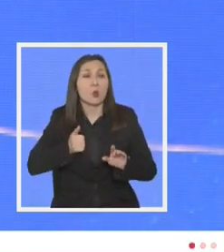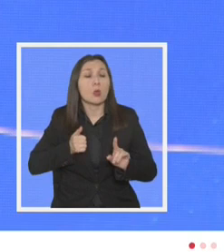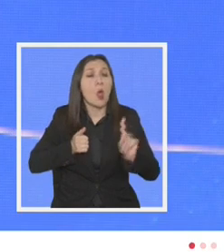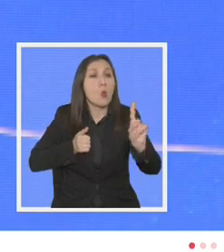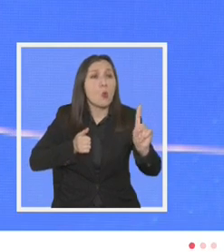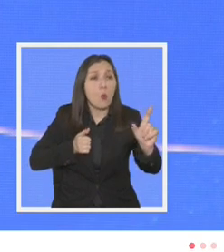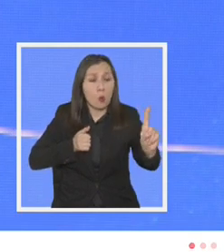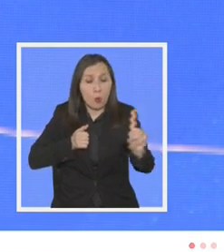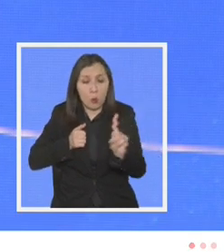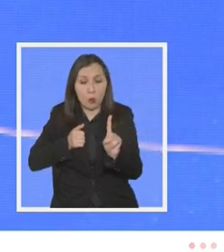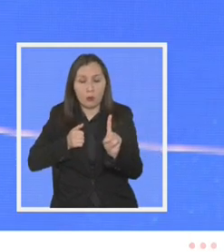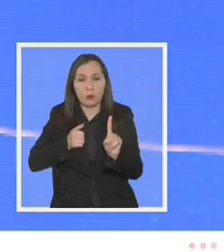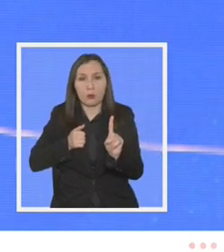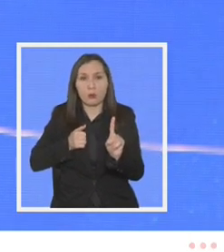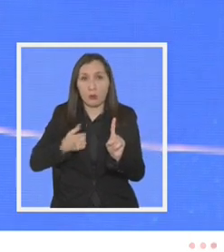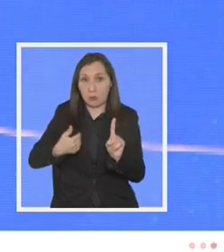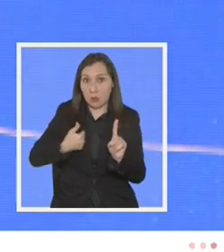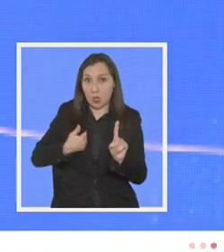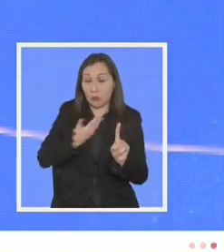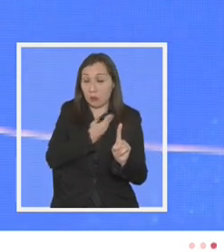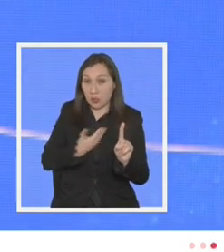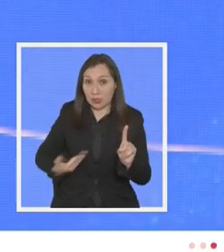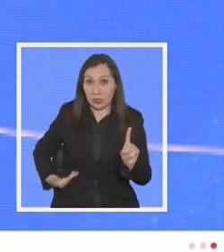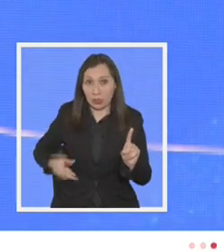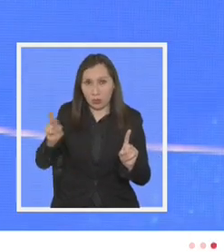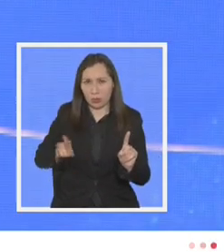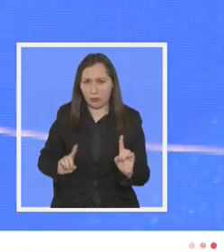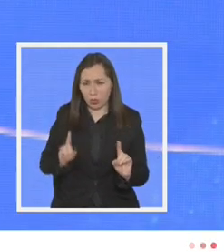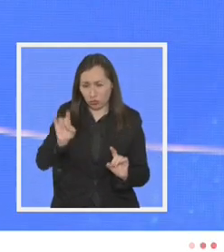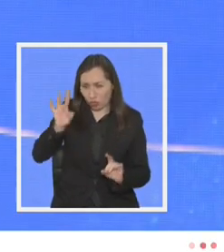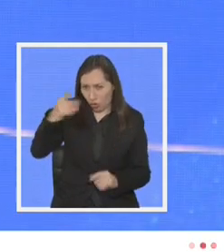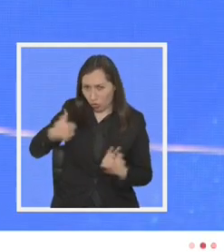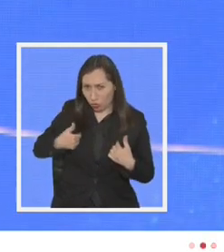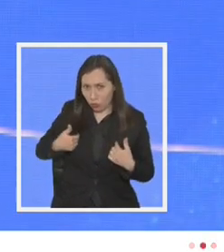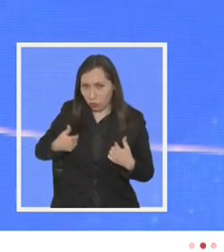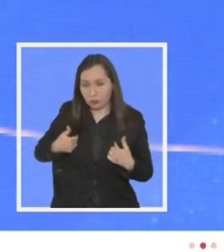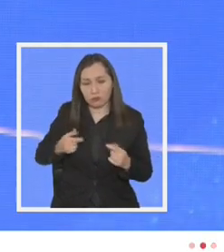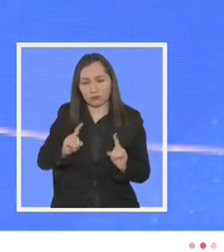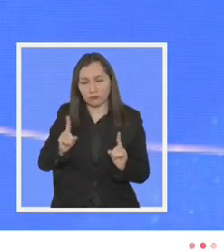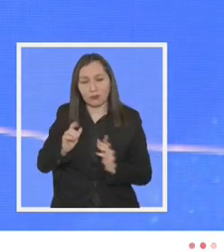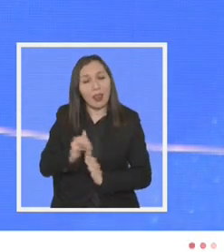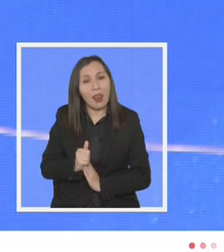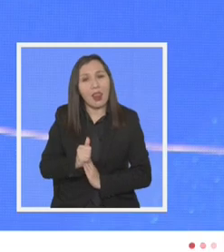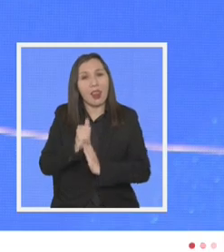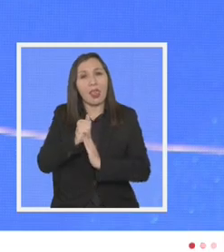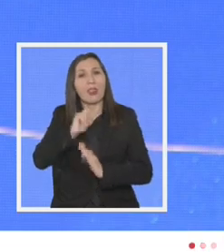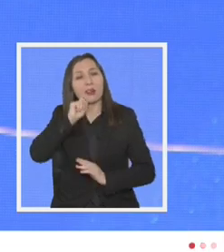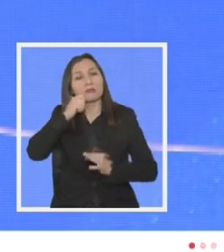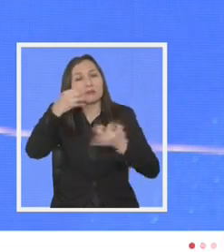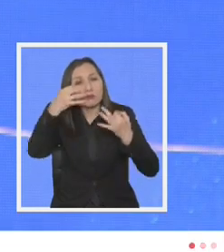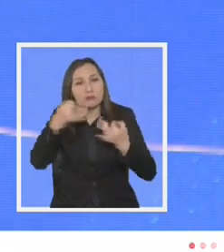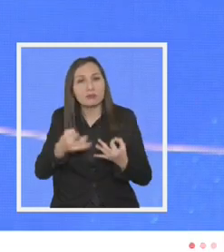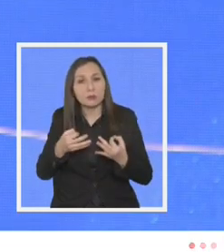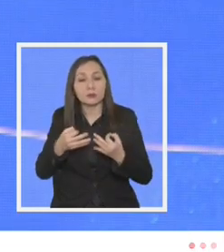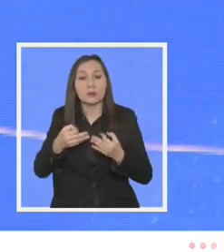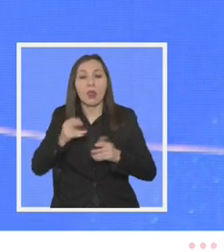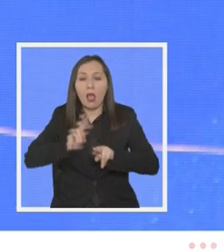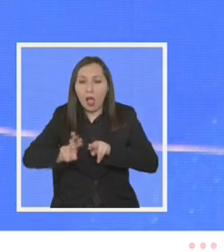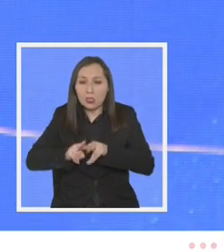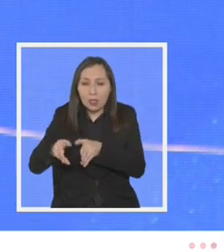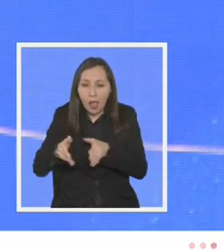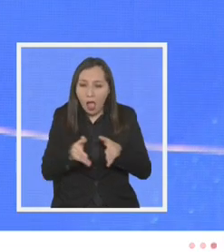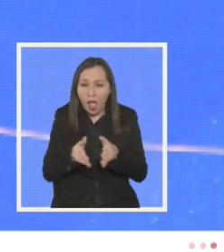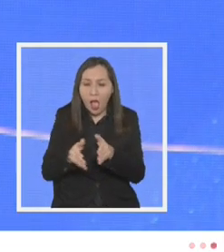de una persona en este caso mía como Presidente de la República liderar es por cierto trazar un camino